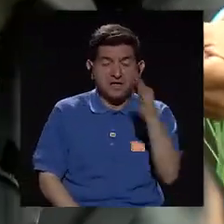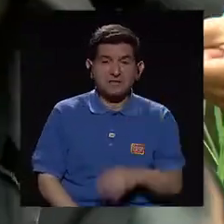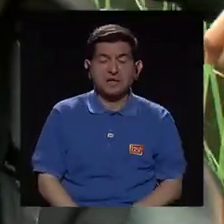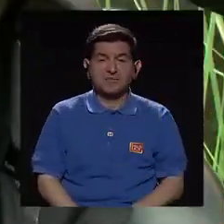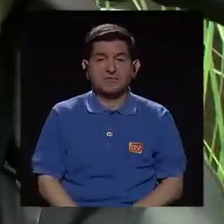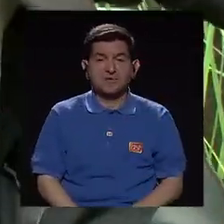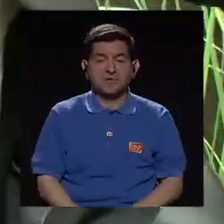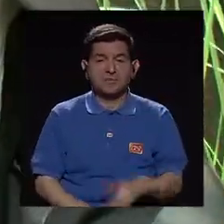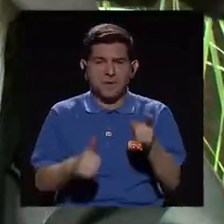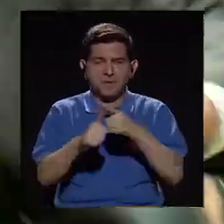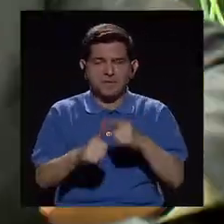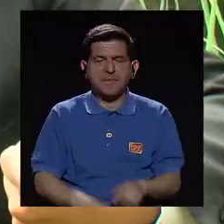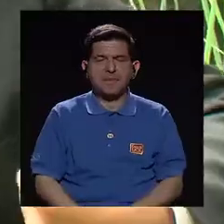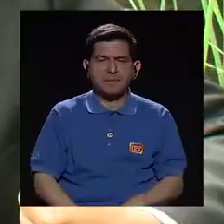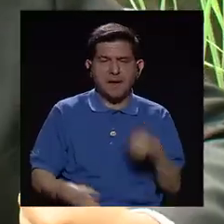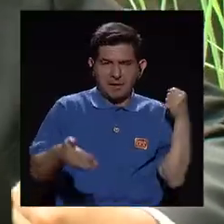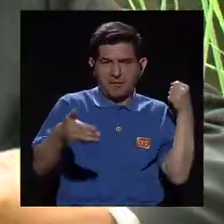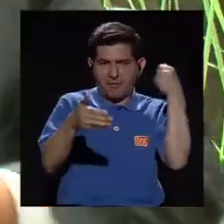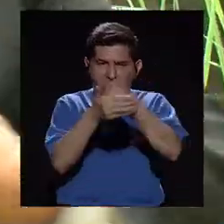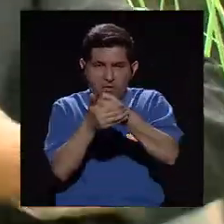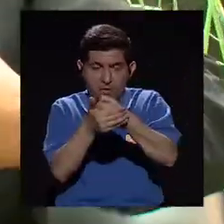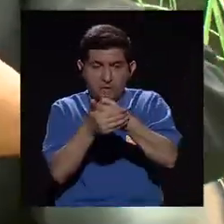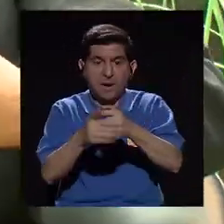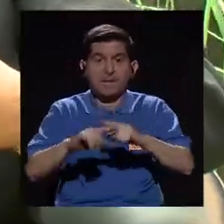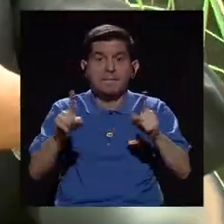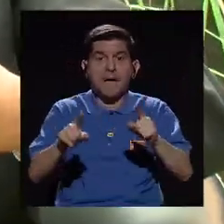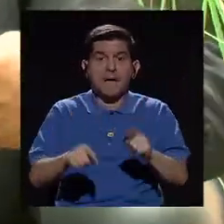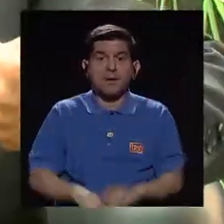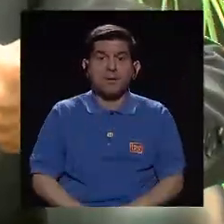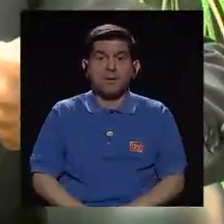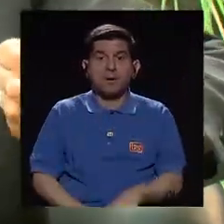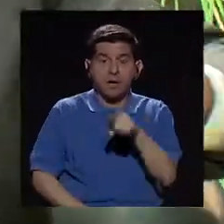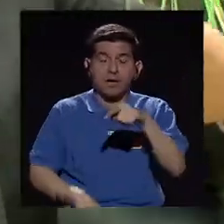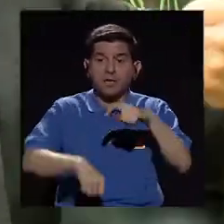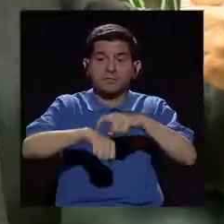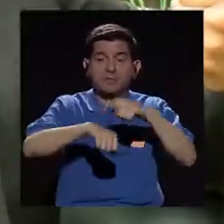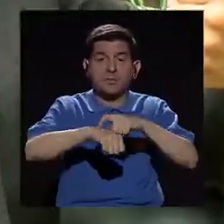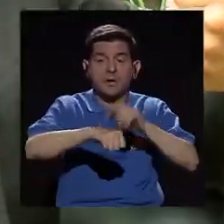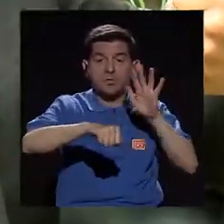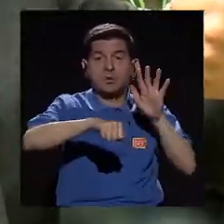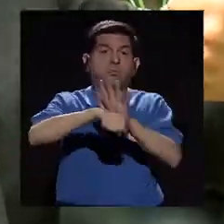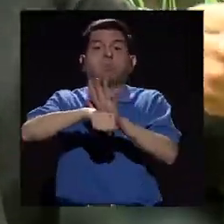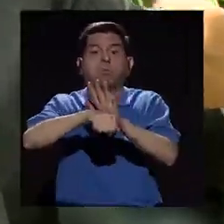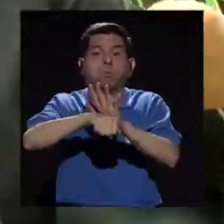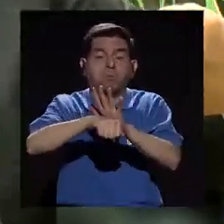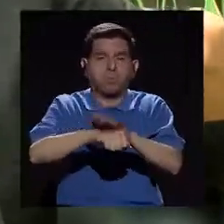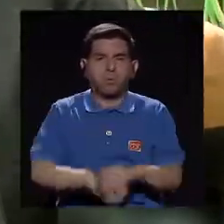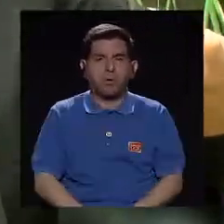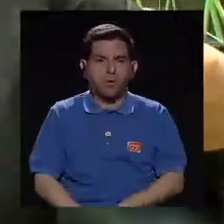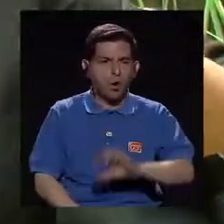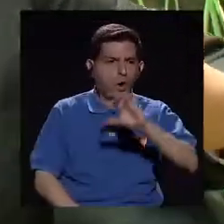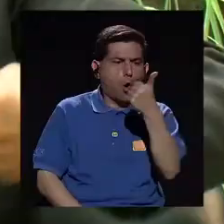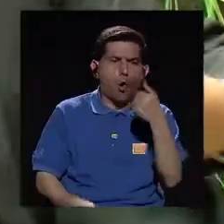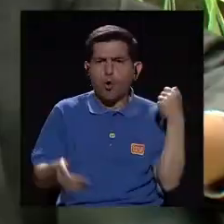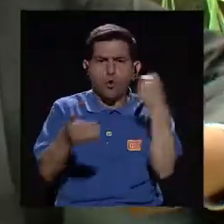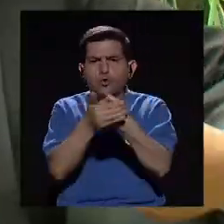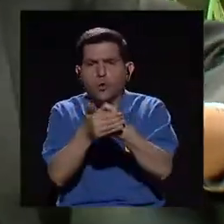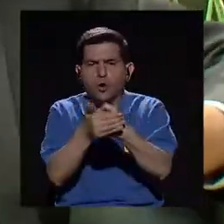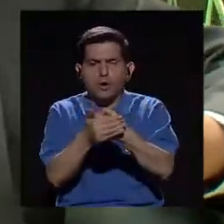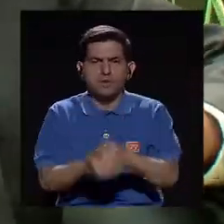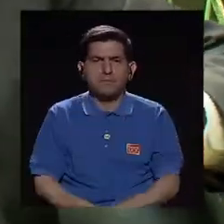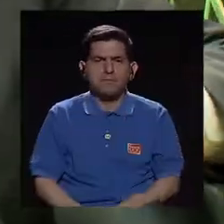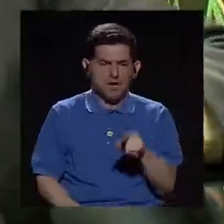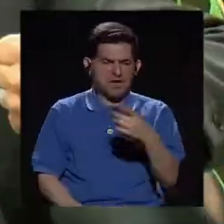fue como le metió un golpe al muñeco y se quedó como pegado. Tío Conejo le metió otro golpe al